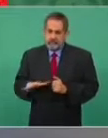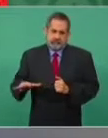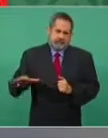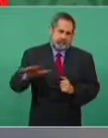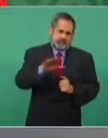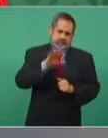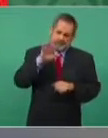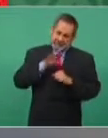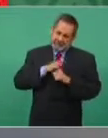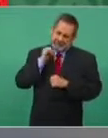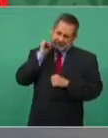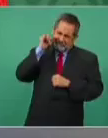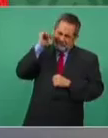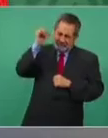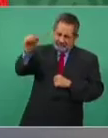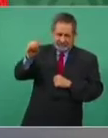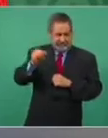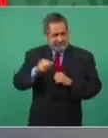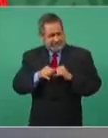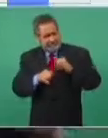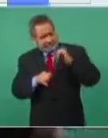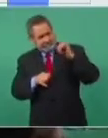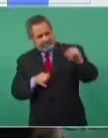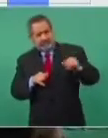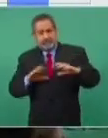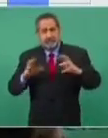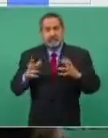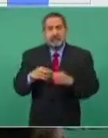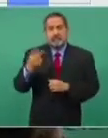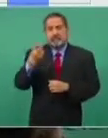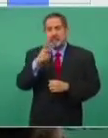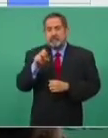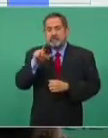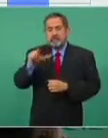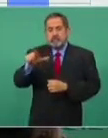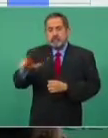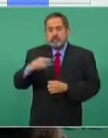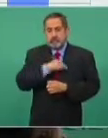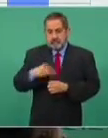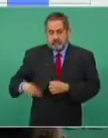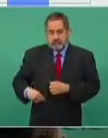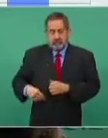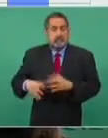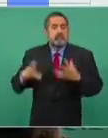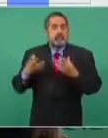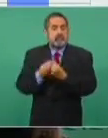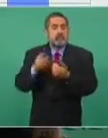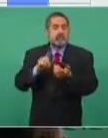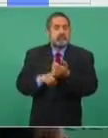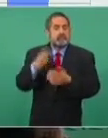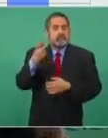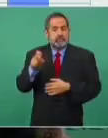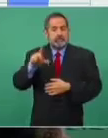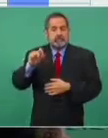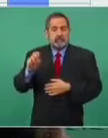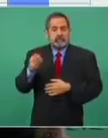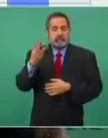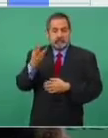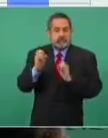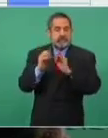las comunidades más apartadas, porque si hay 217 municipios y vamos a tener 223 sucursales,